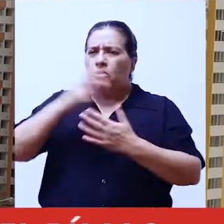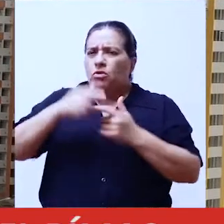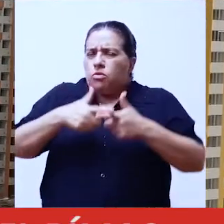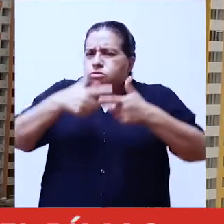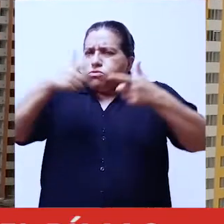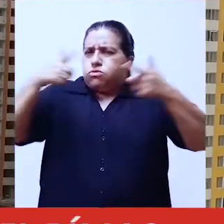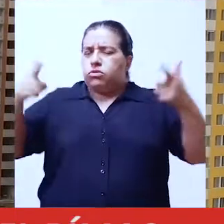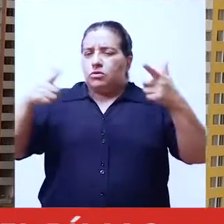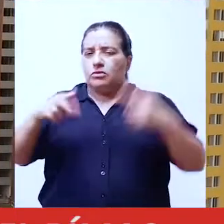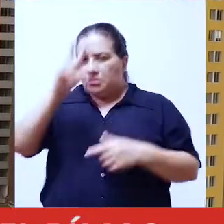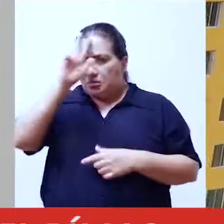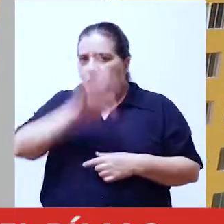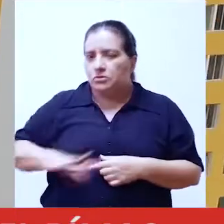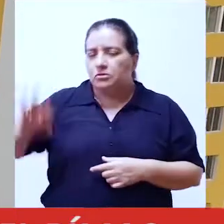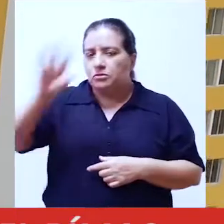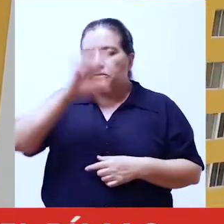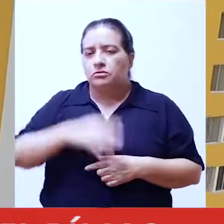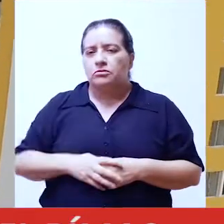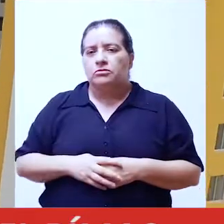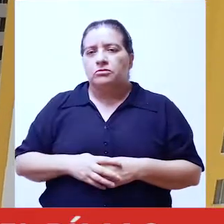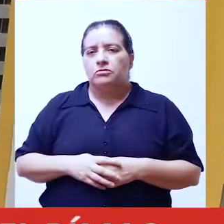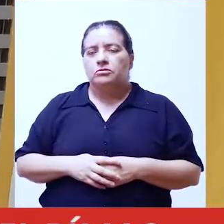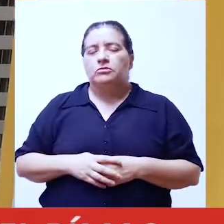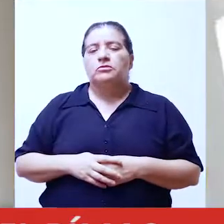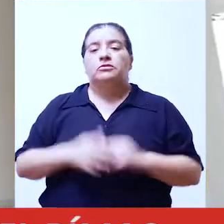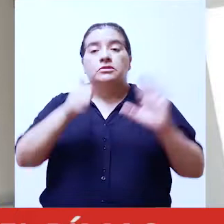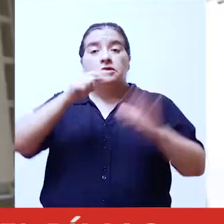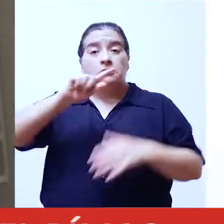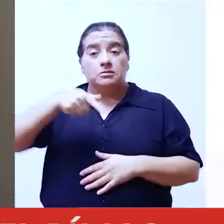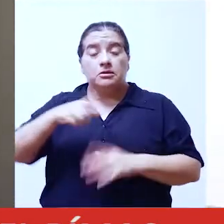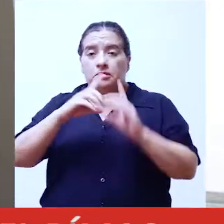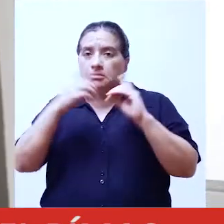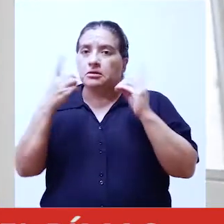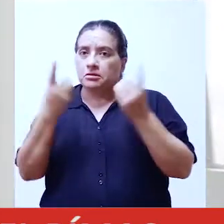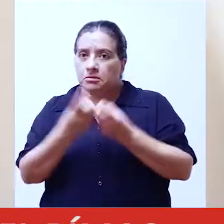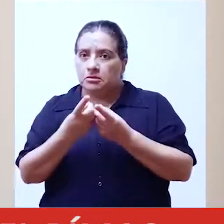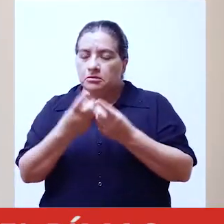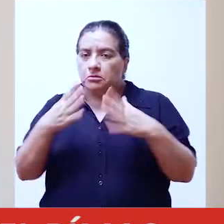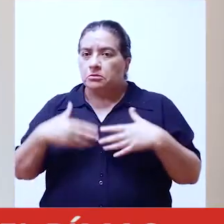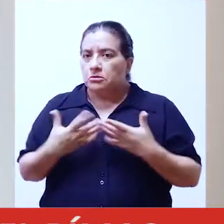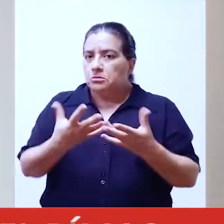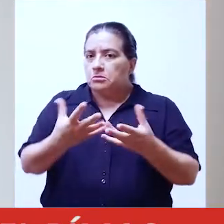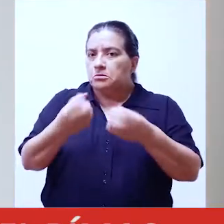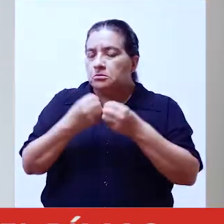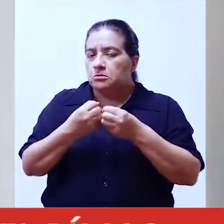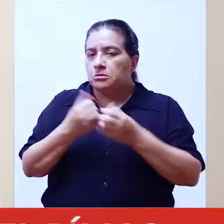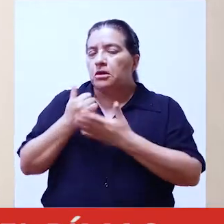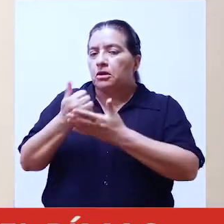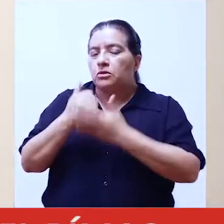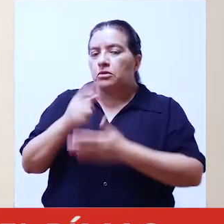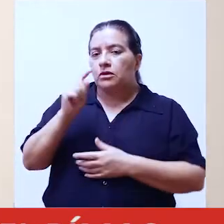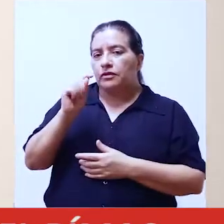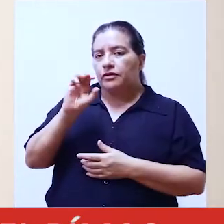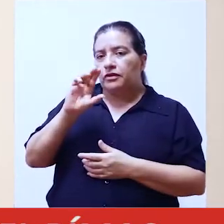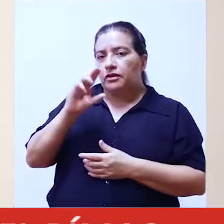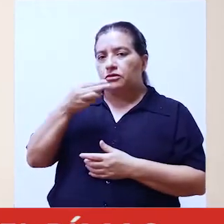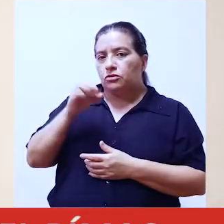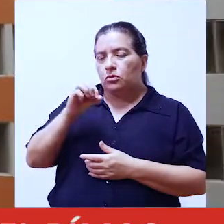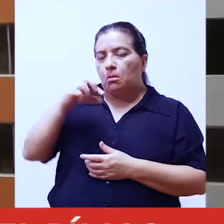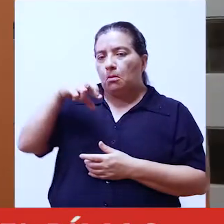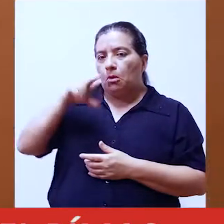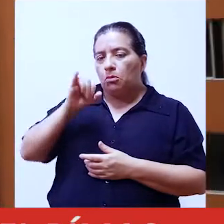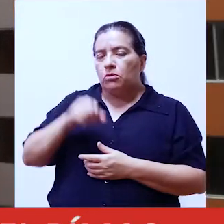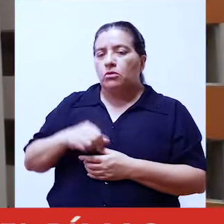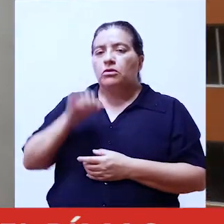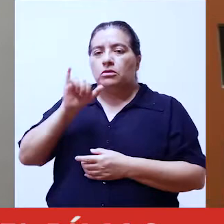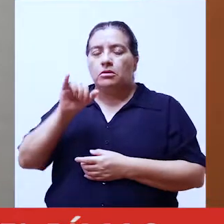RIMAC, el megaproyecto de vivienda social más grande del país. En total son cerca de 6.000 departamentos a los que se puede acceder con